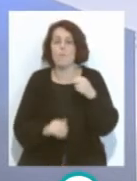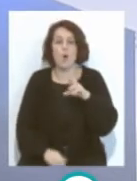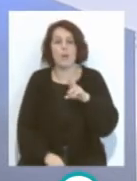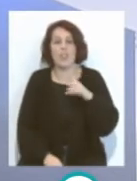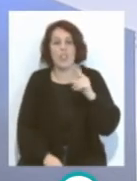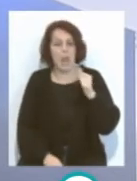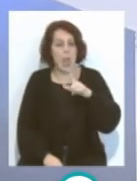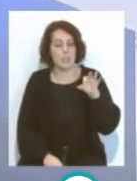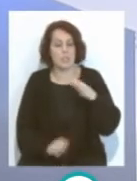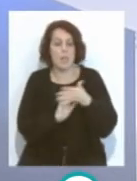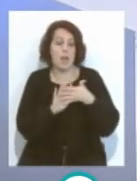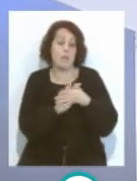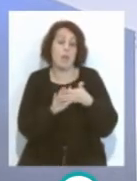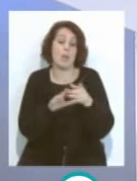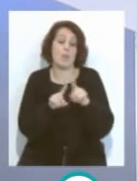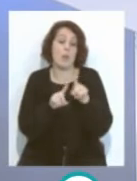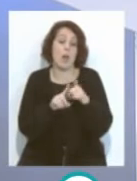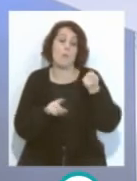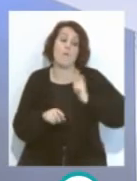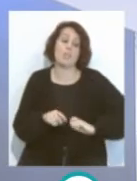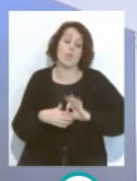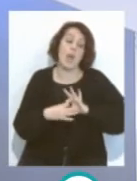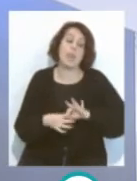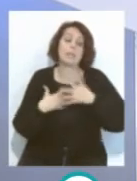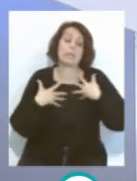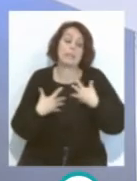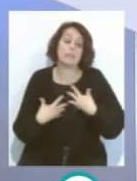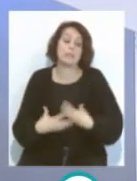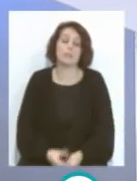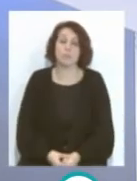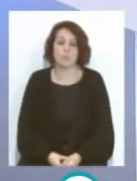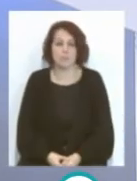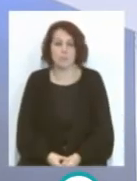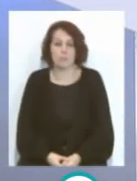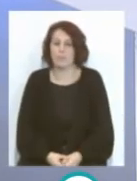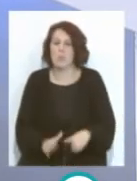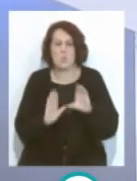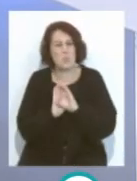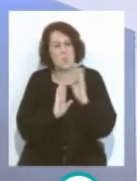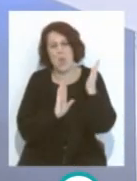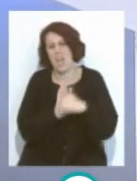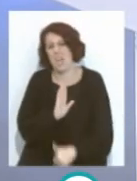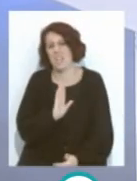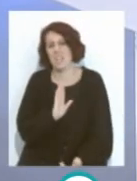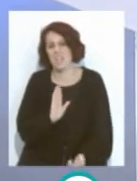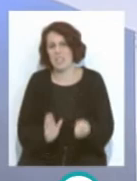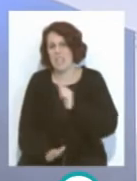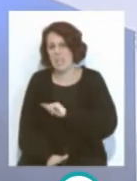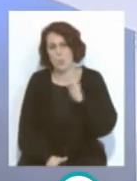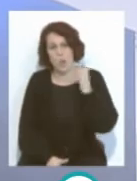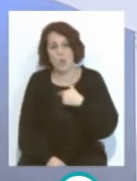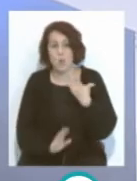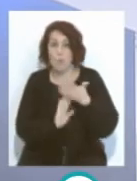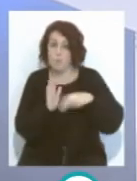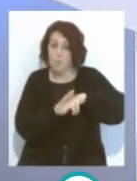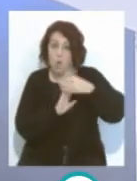de bueno nos sentimos como profesionales no tiene códigos en el fútbol lo hablo